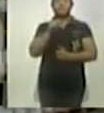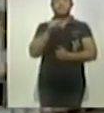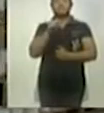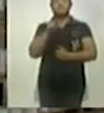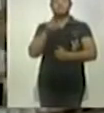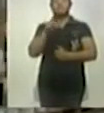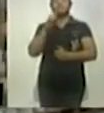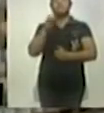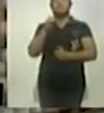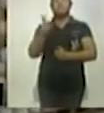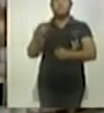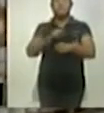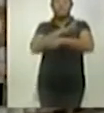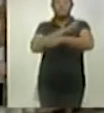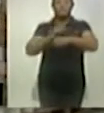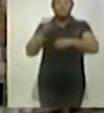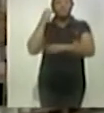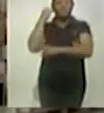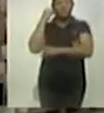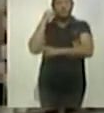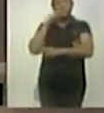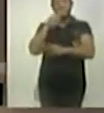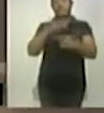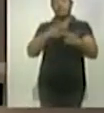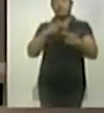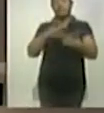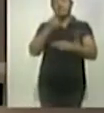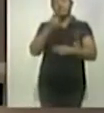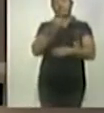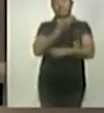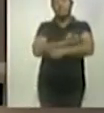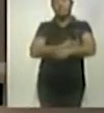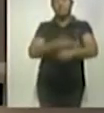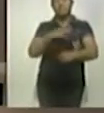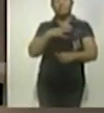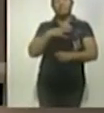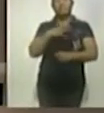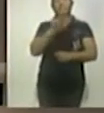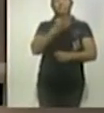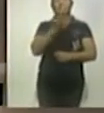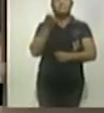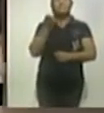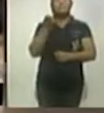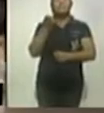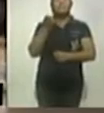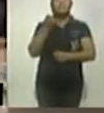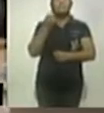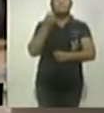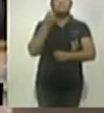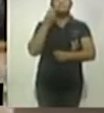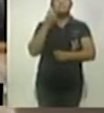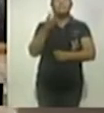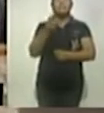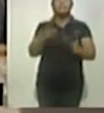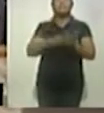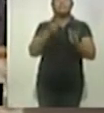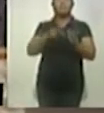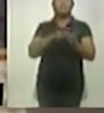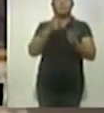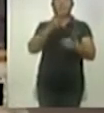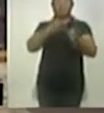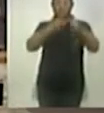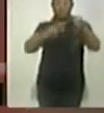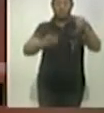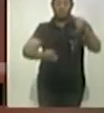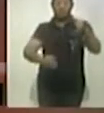oaxaqueña. Hasta las trece horas se habían registrado trescientas tres réplicas. La más fuerte que se